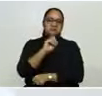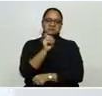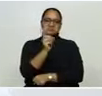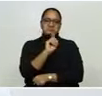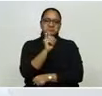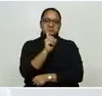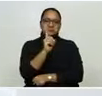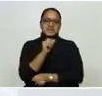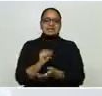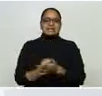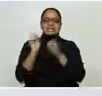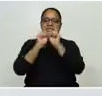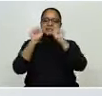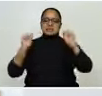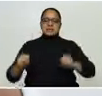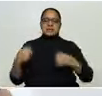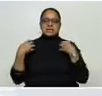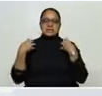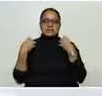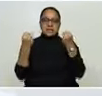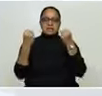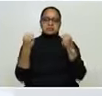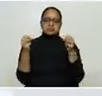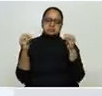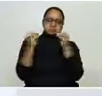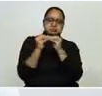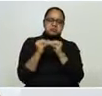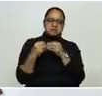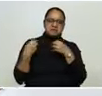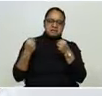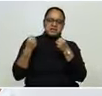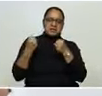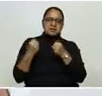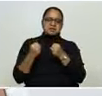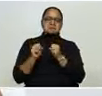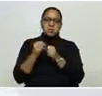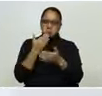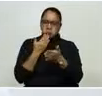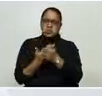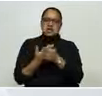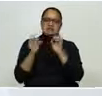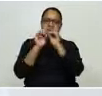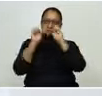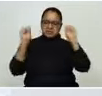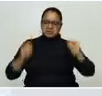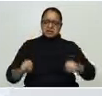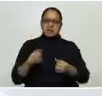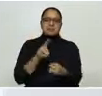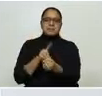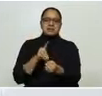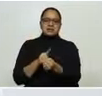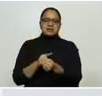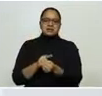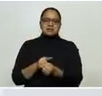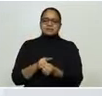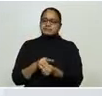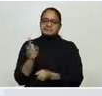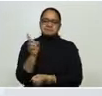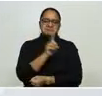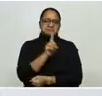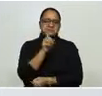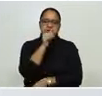ni el sistema de salud más fuerte del mundo va a resistir si no